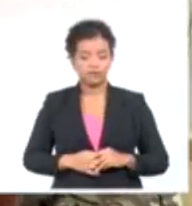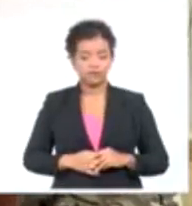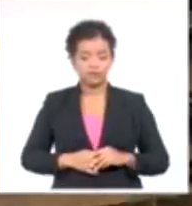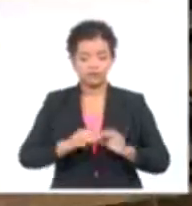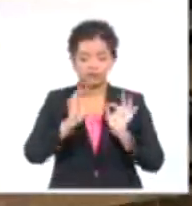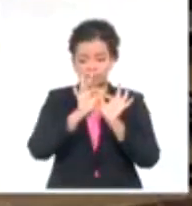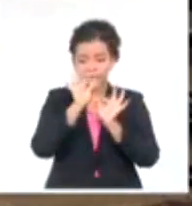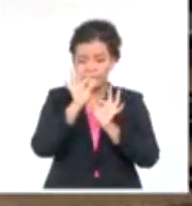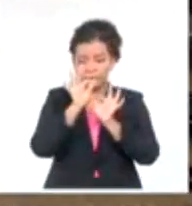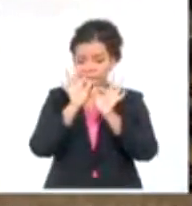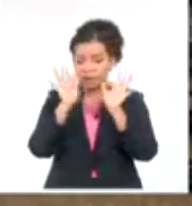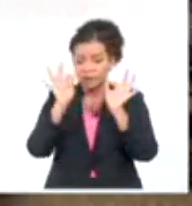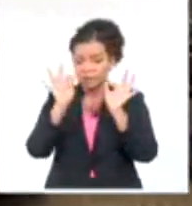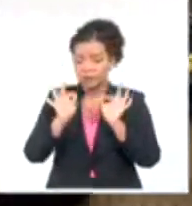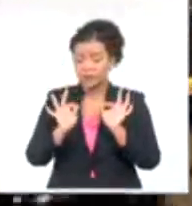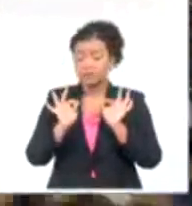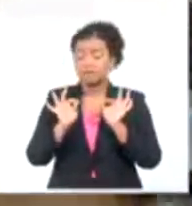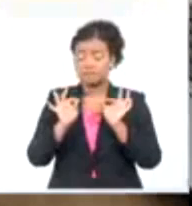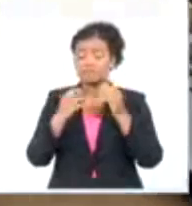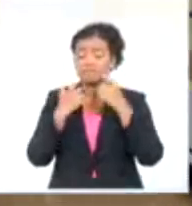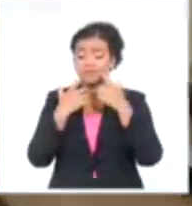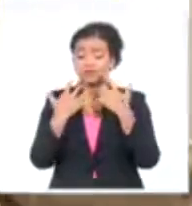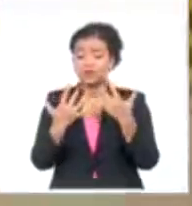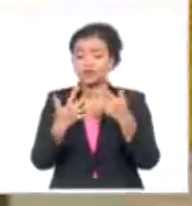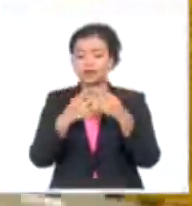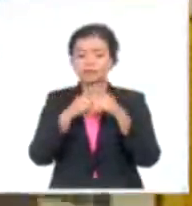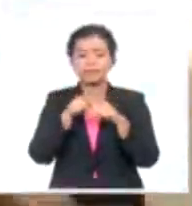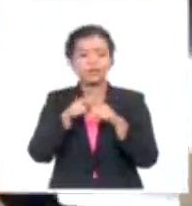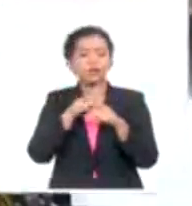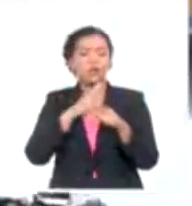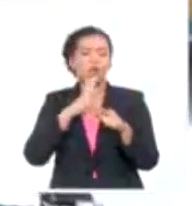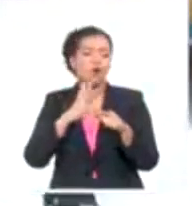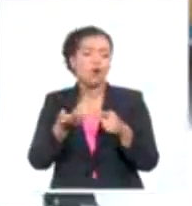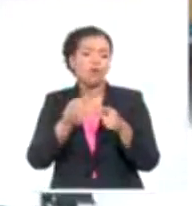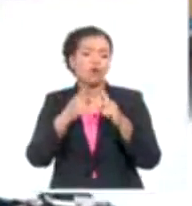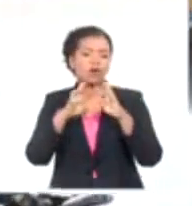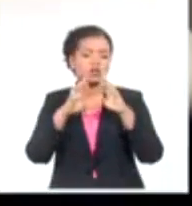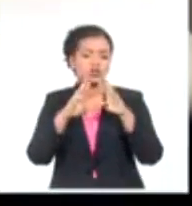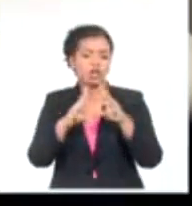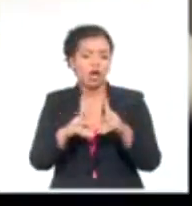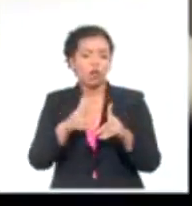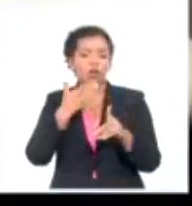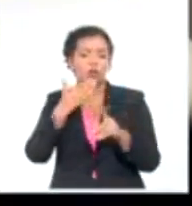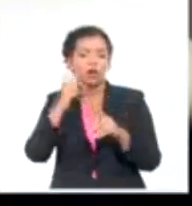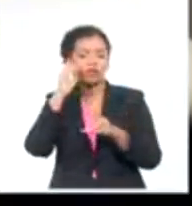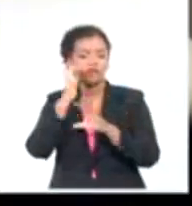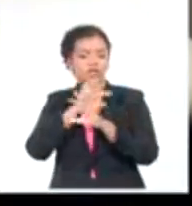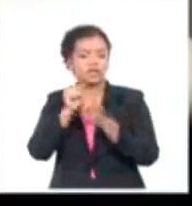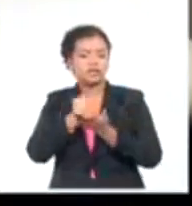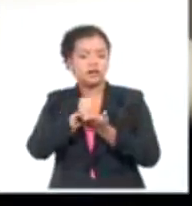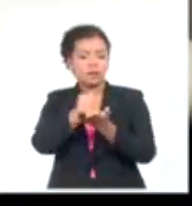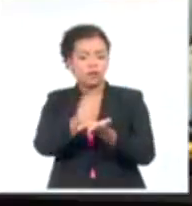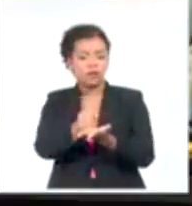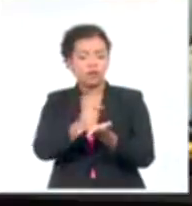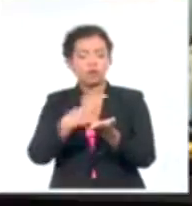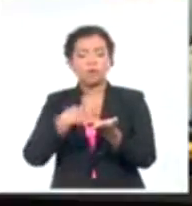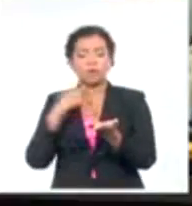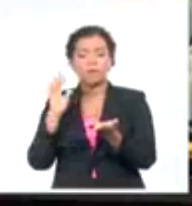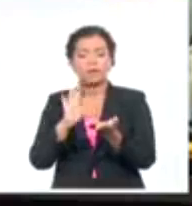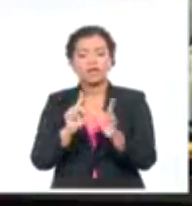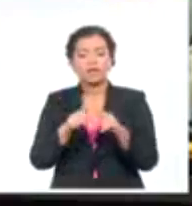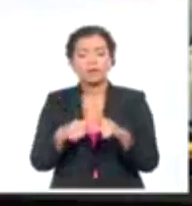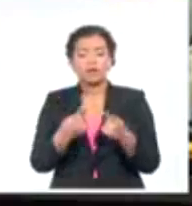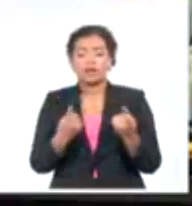esenciales en cualquier escenario, pero ¿cuál es el impacto que desde la ciencia tendrá el dispositivo? Nosotros venimos aquí a suplir una necesidad